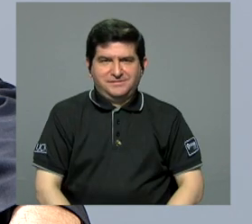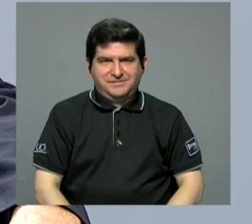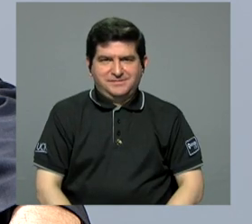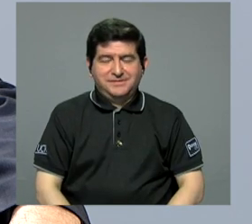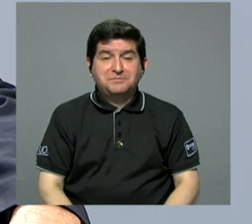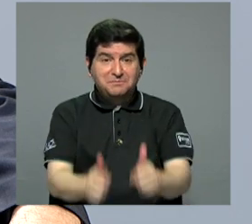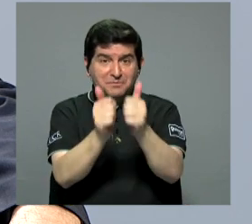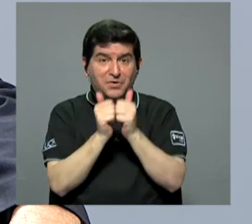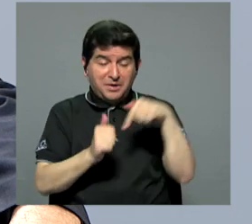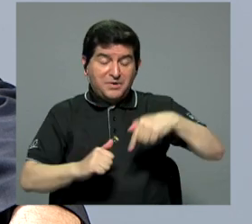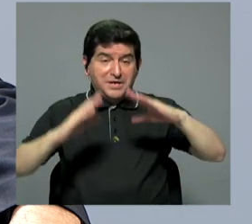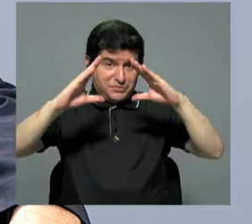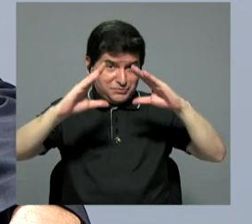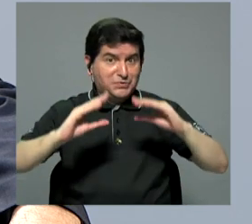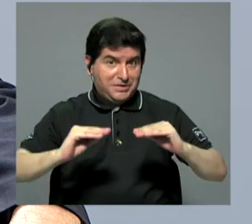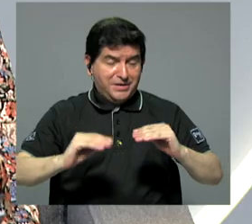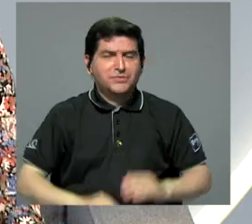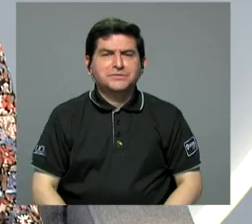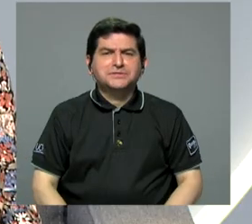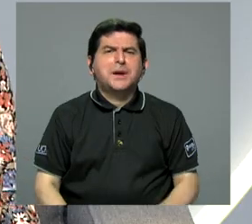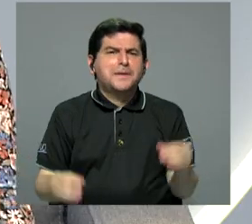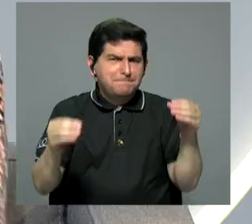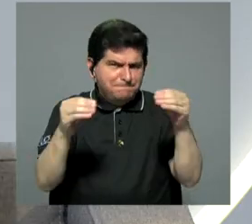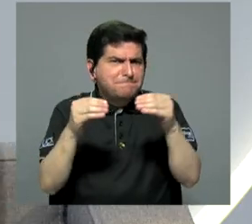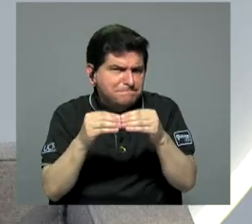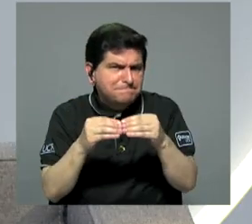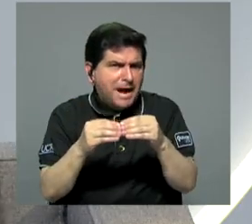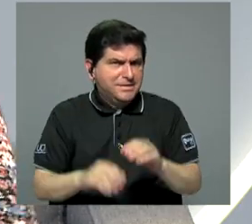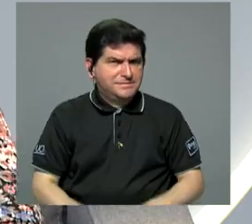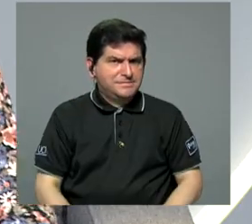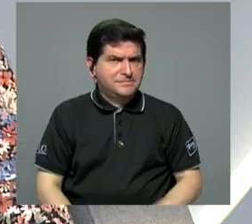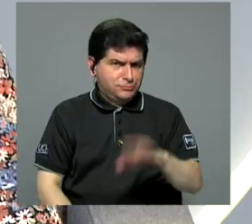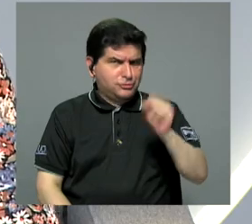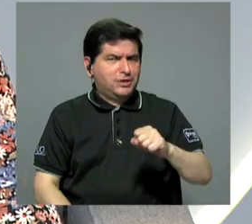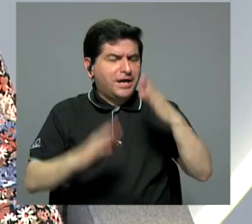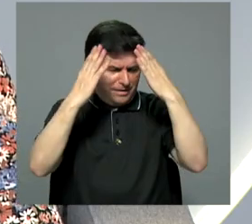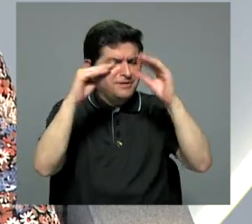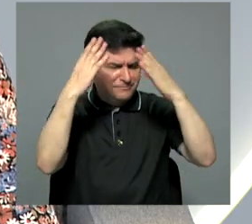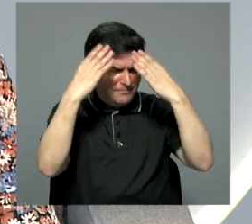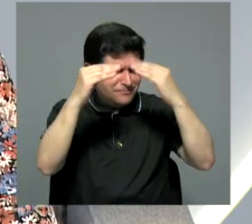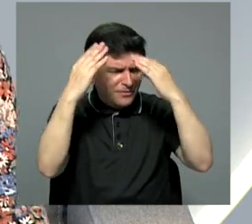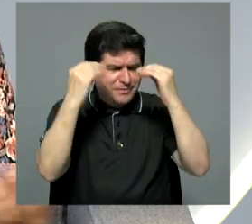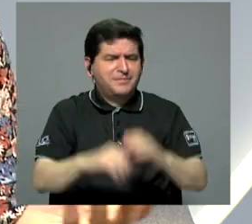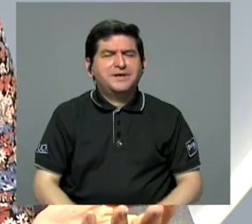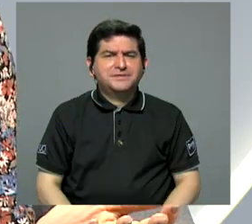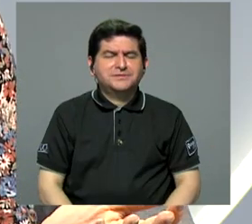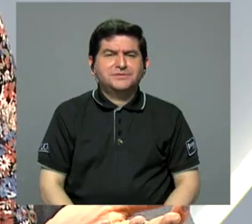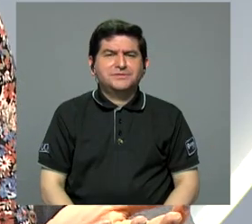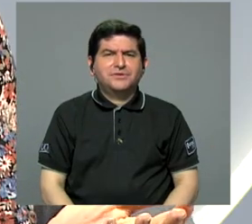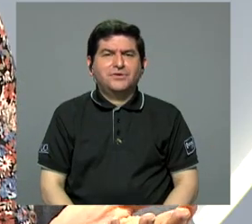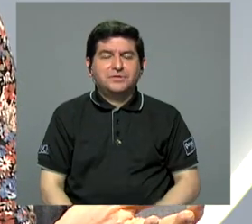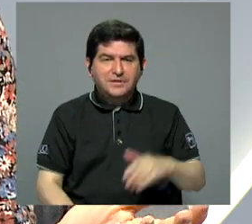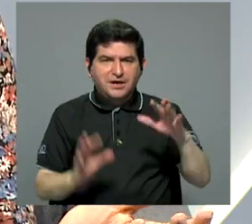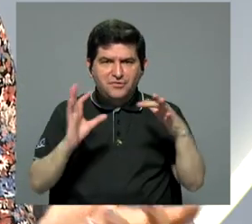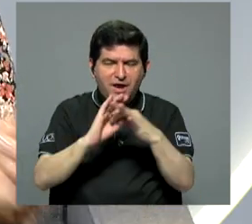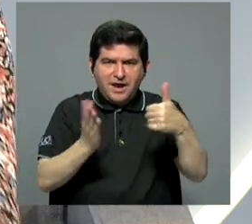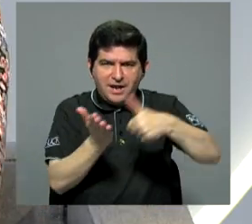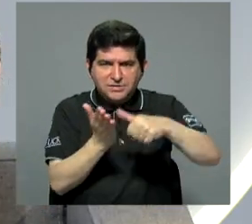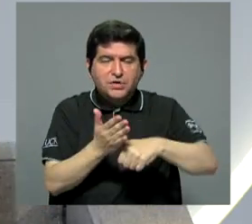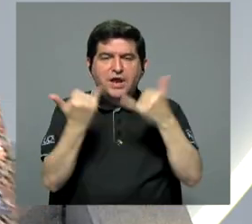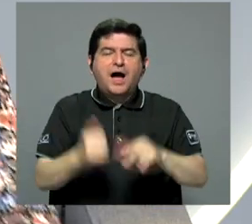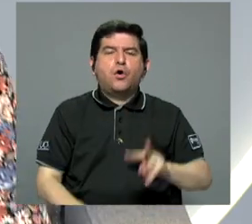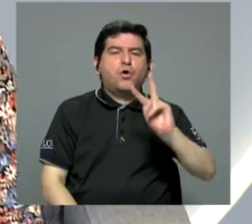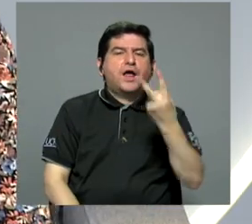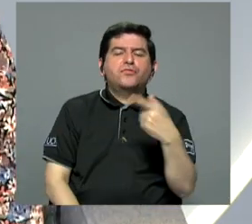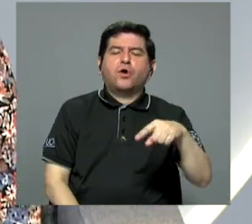por acompañarnos esta noche. Hay más, hay más, hay más información que tiene carácter electoral. Nos vamos con